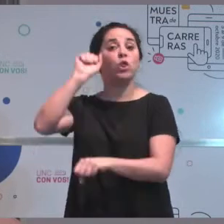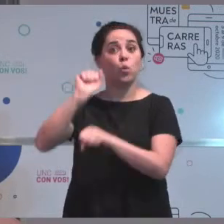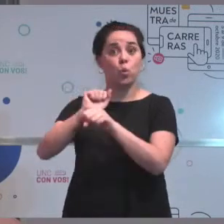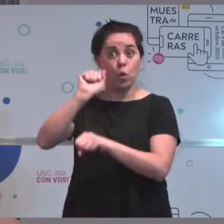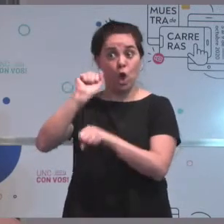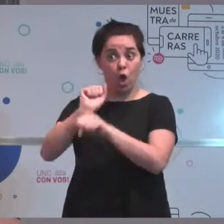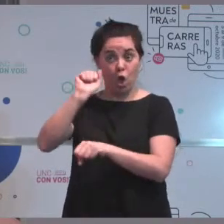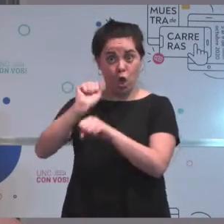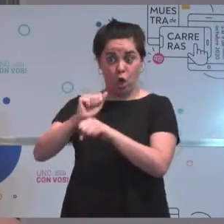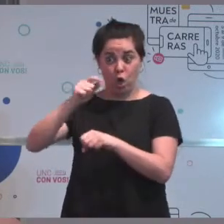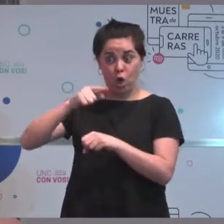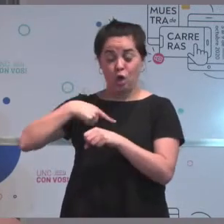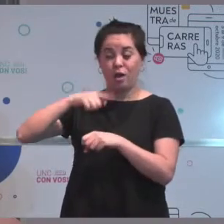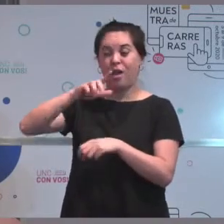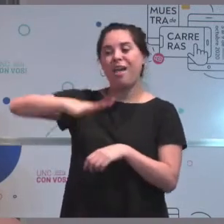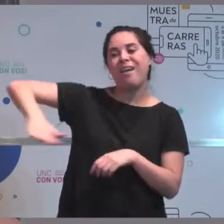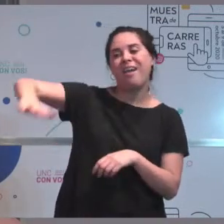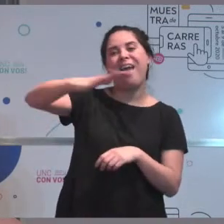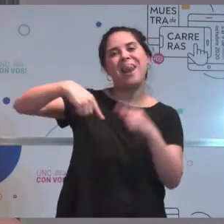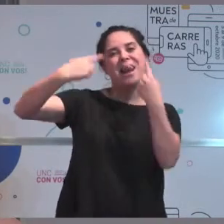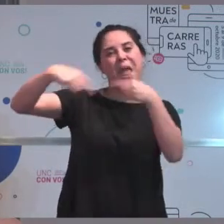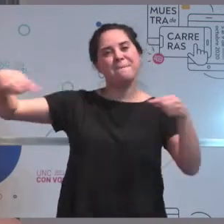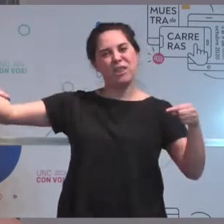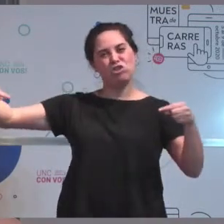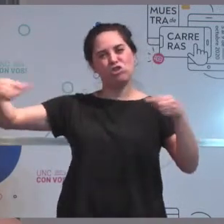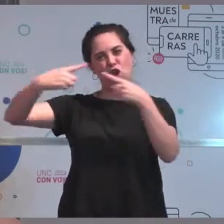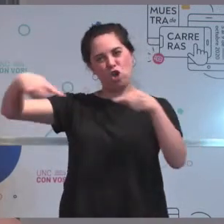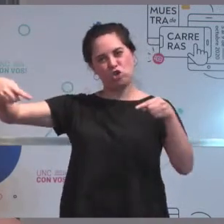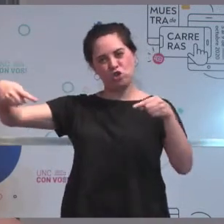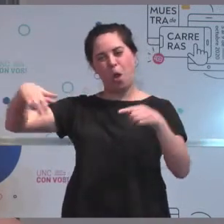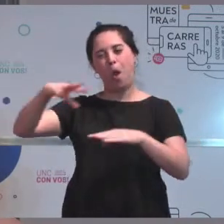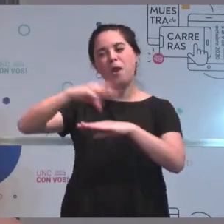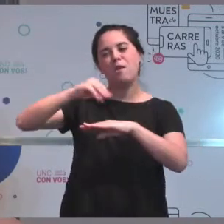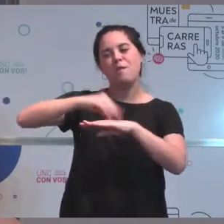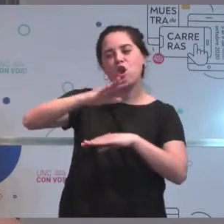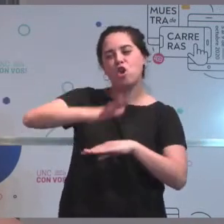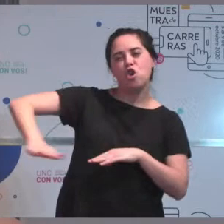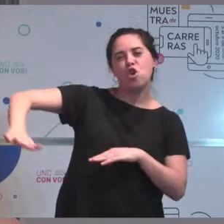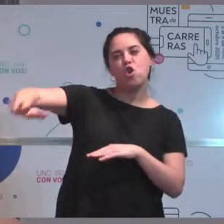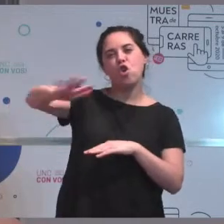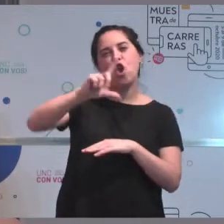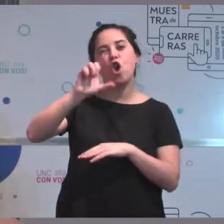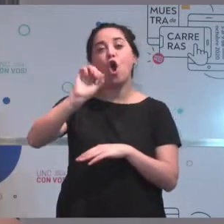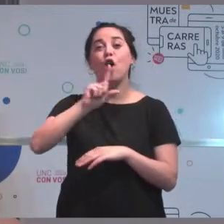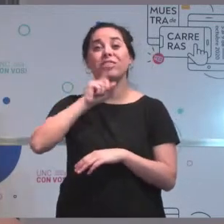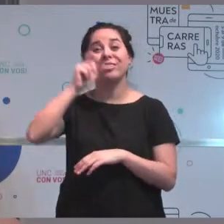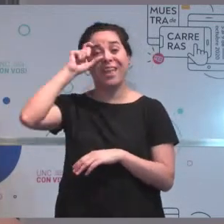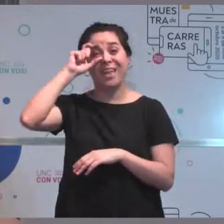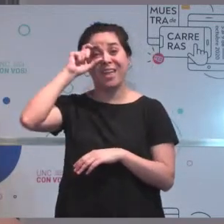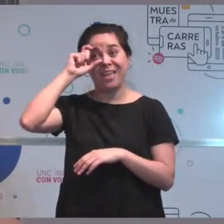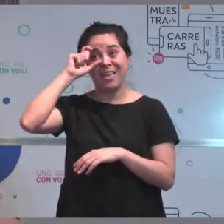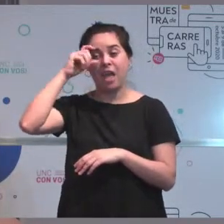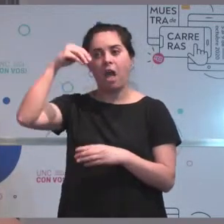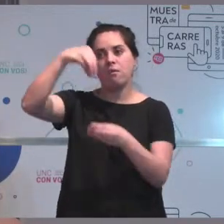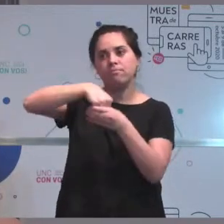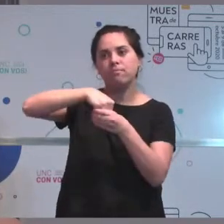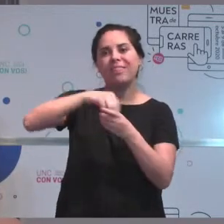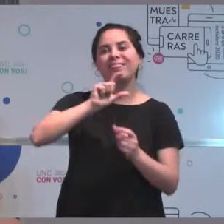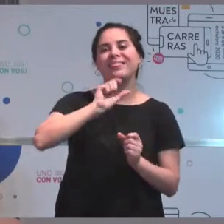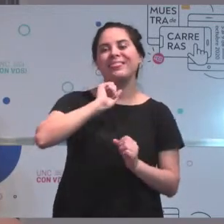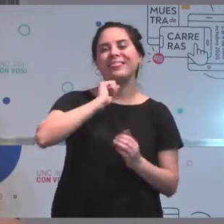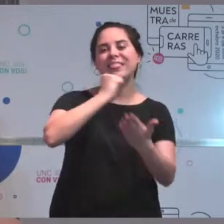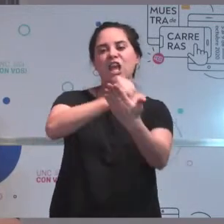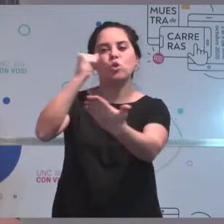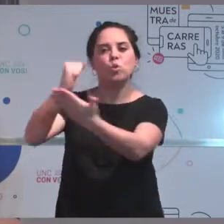identificar los elementos que permiten definir una parcela o lote que se encuentra en el título, ubicarlos en el terreno.